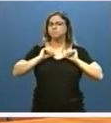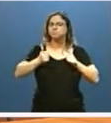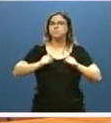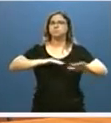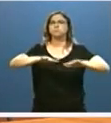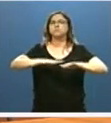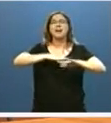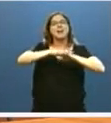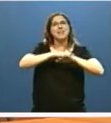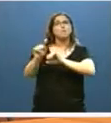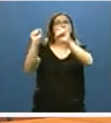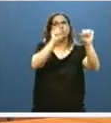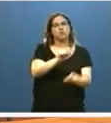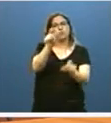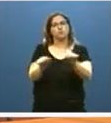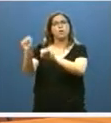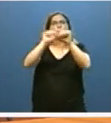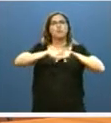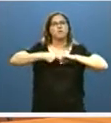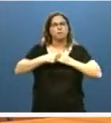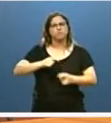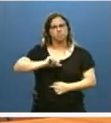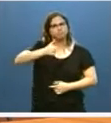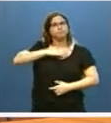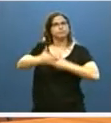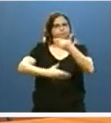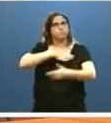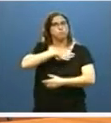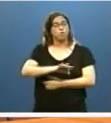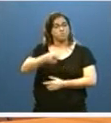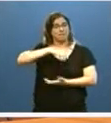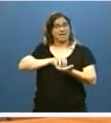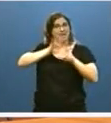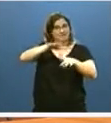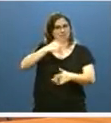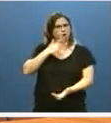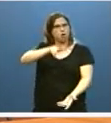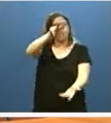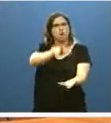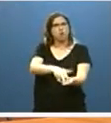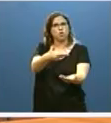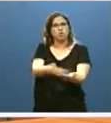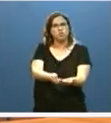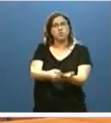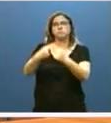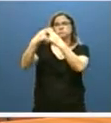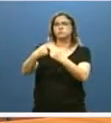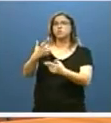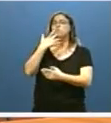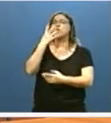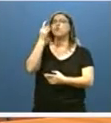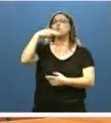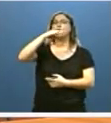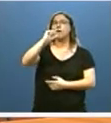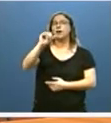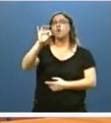protección a personas y familias. De hecho, nuestra comunidad está reconocida por estudios como los de Funcas o